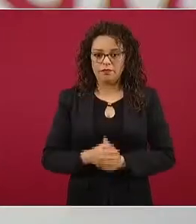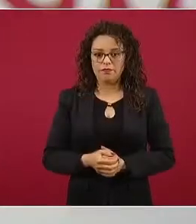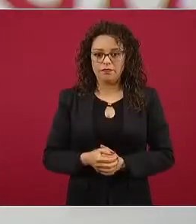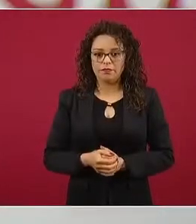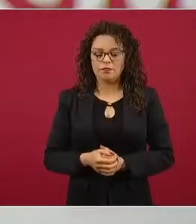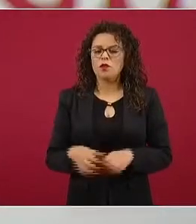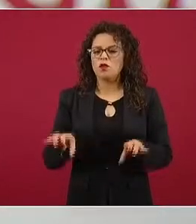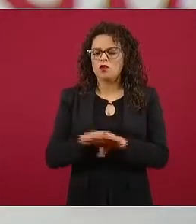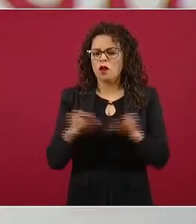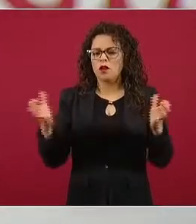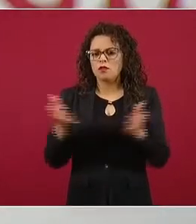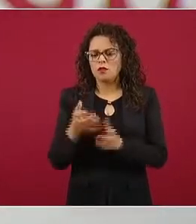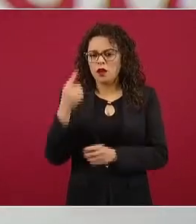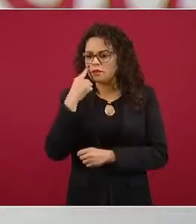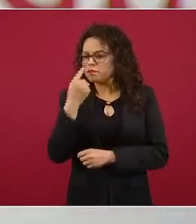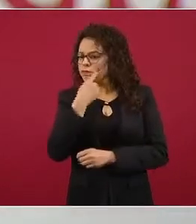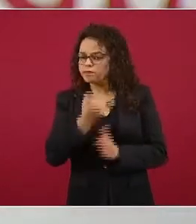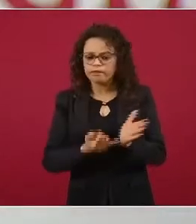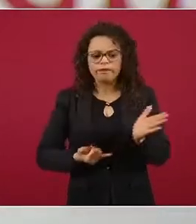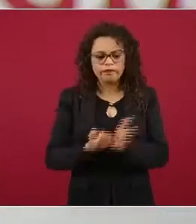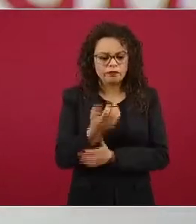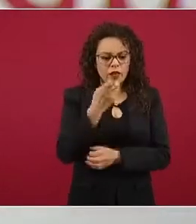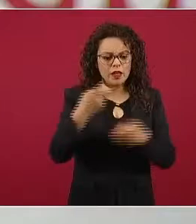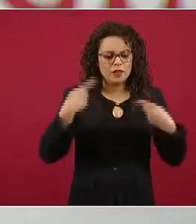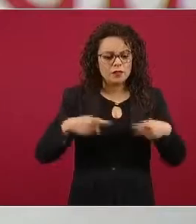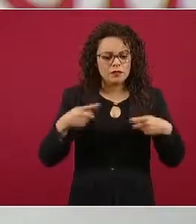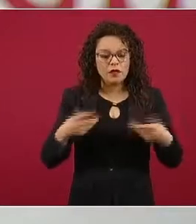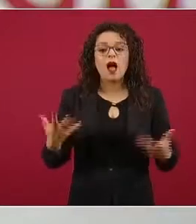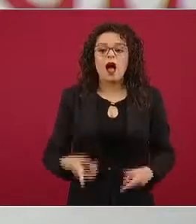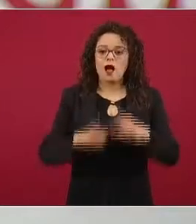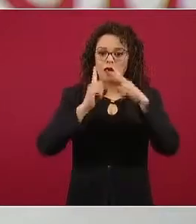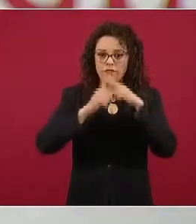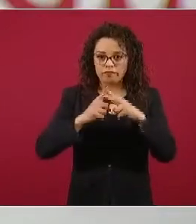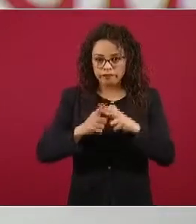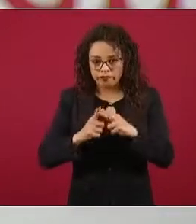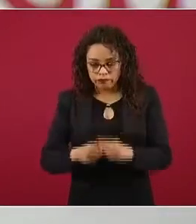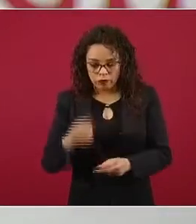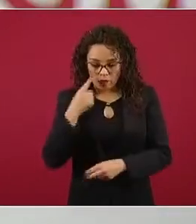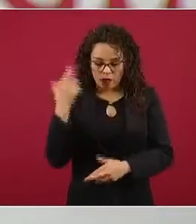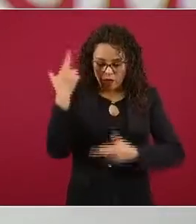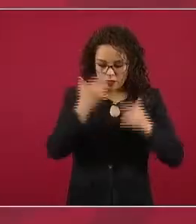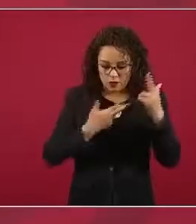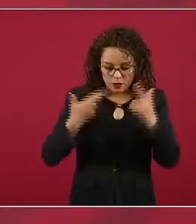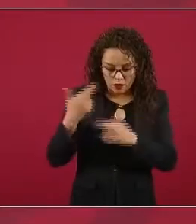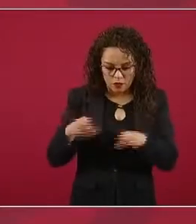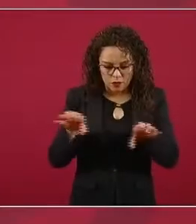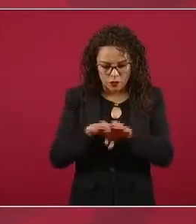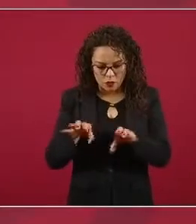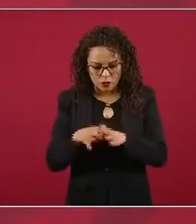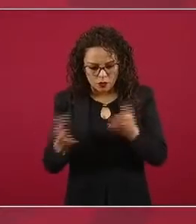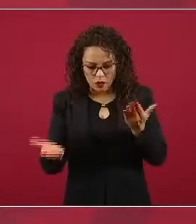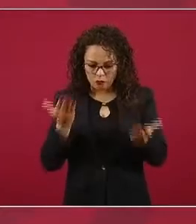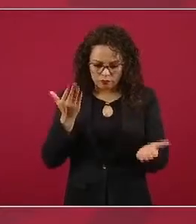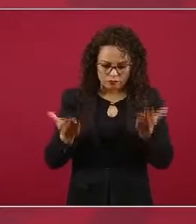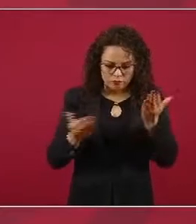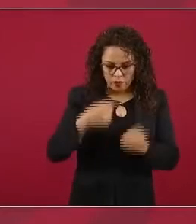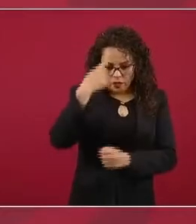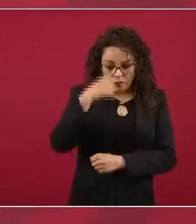personas? Criterios estadísticos para que exista la capacidad de hacer inferencias,